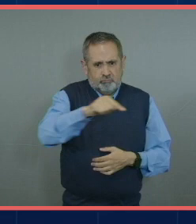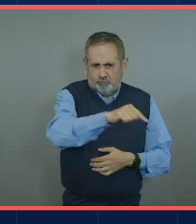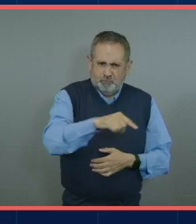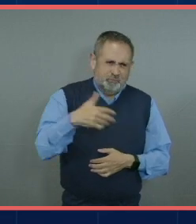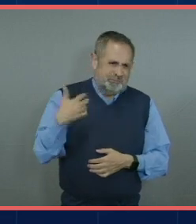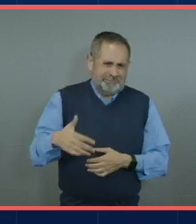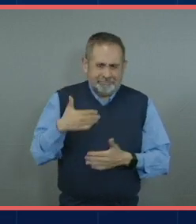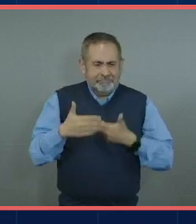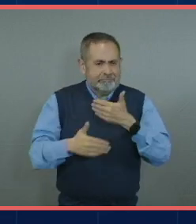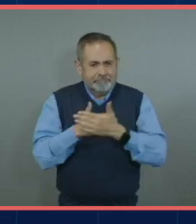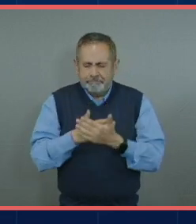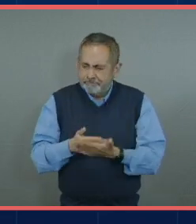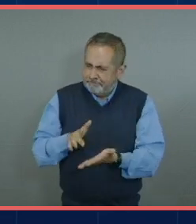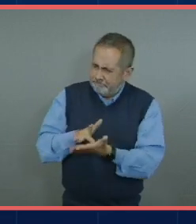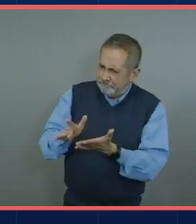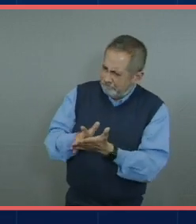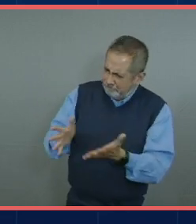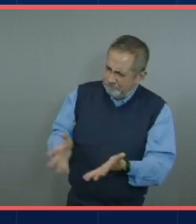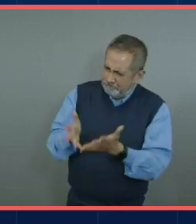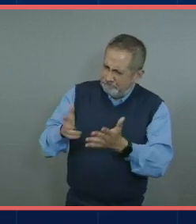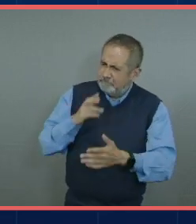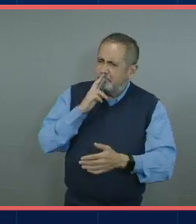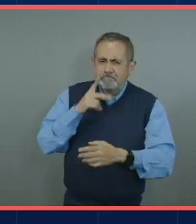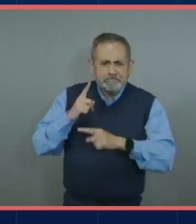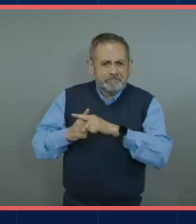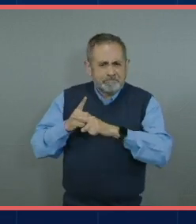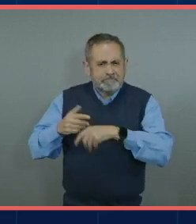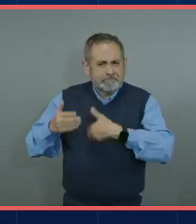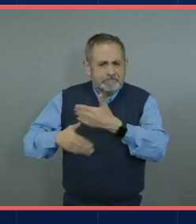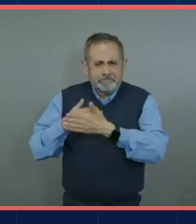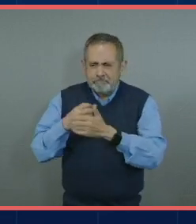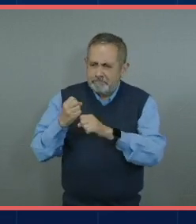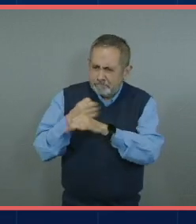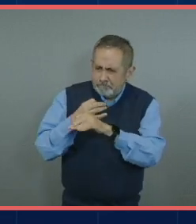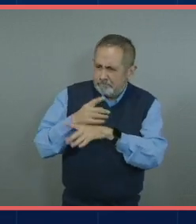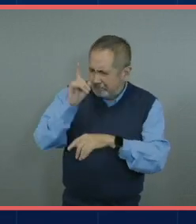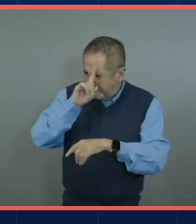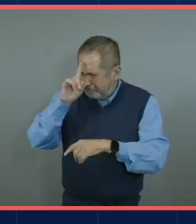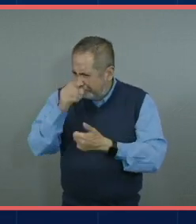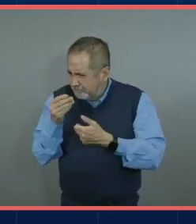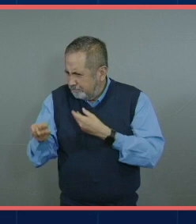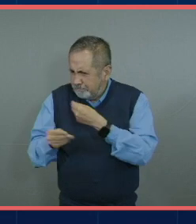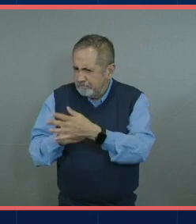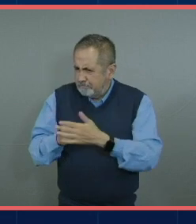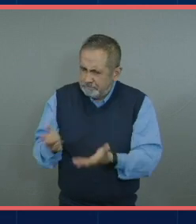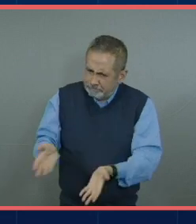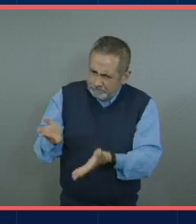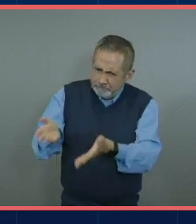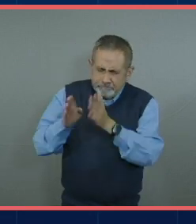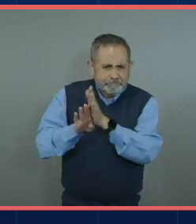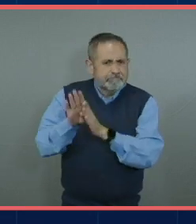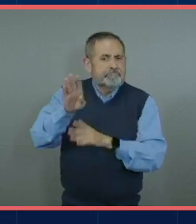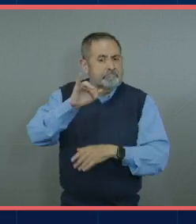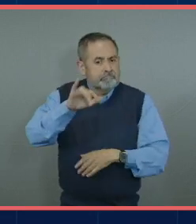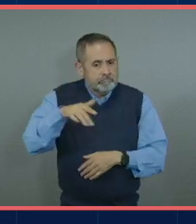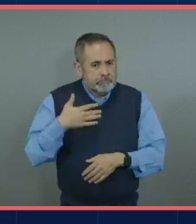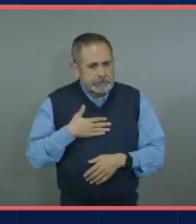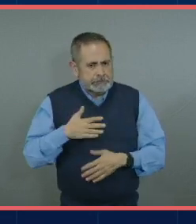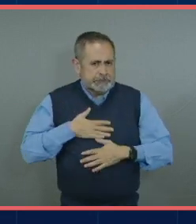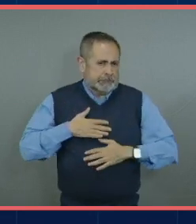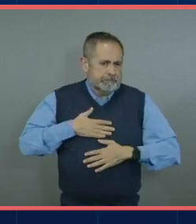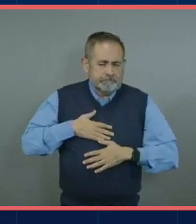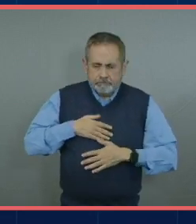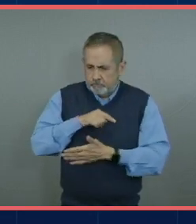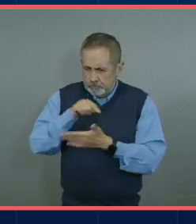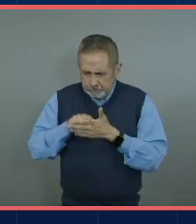te impulsan siempre a mejorar te dan feedback buscan oportunidades para tu crecimiento ya sea crecimiento en